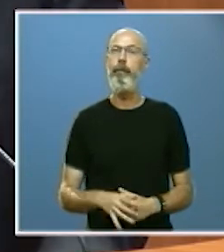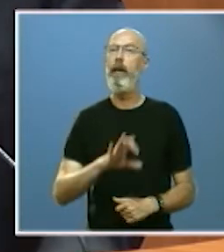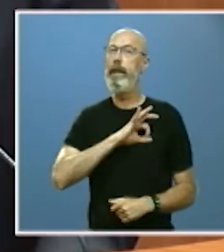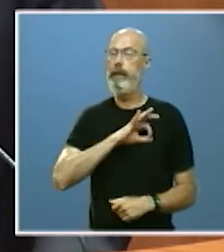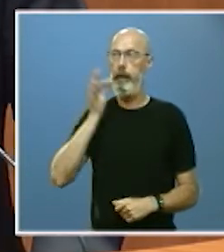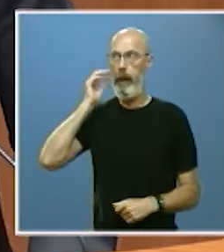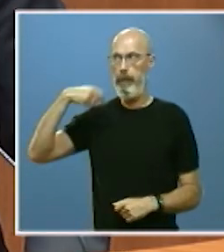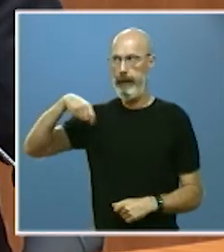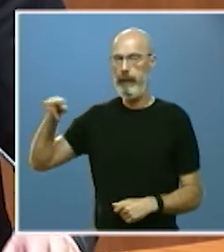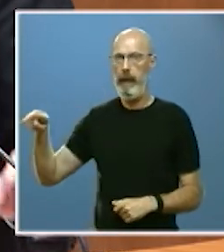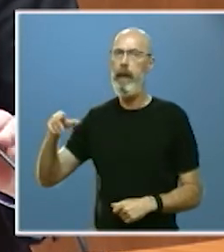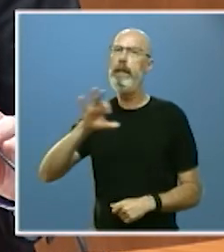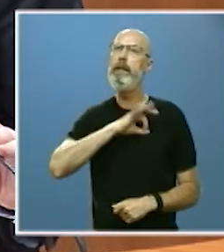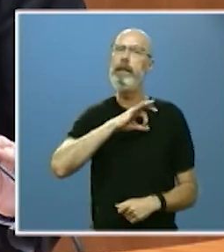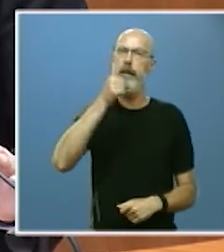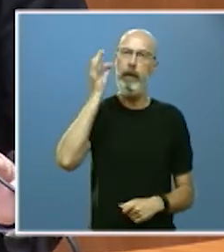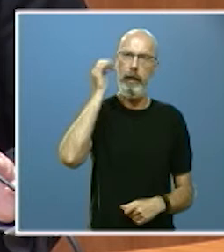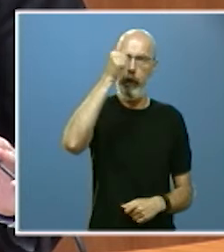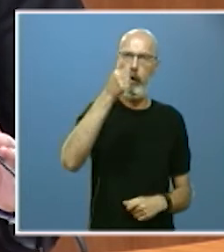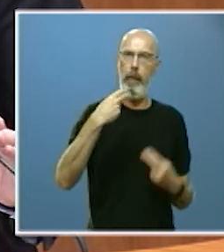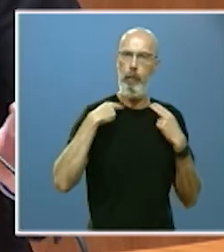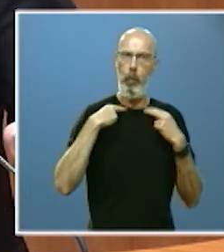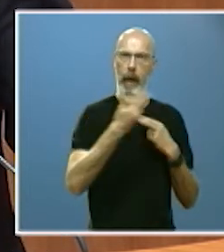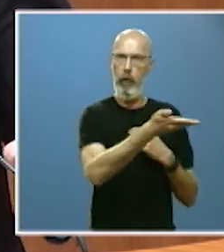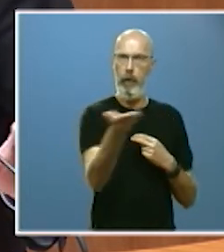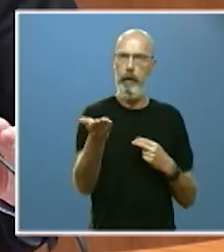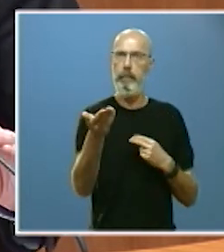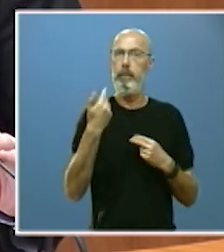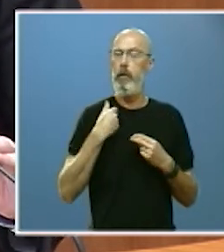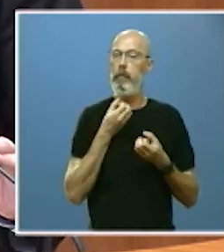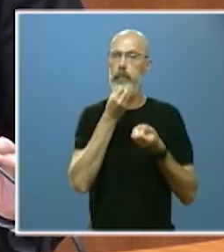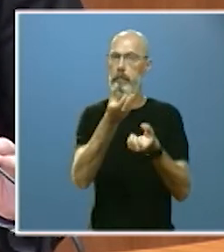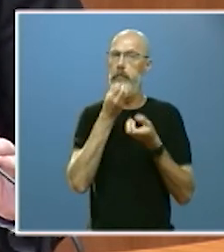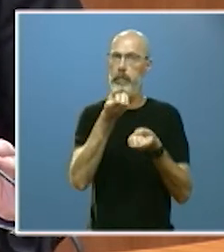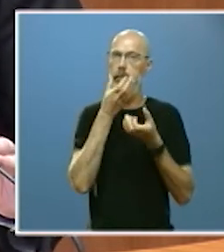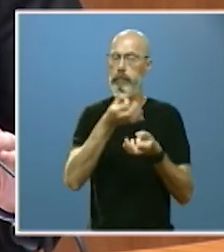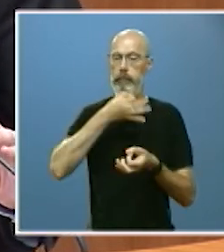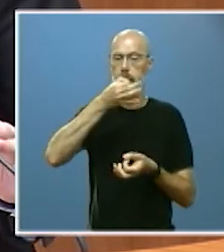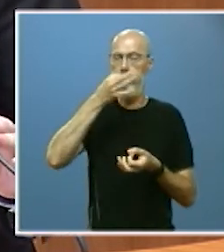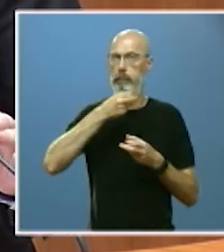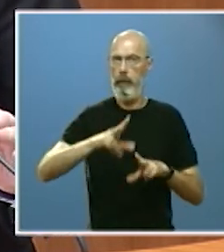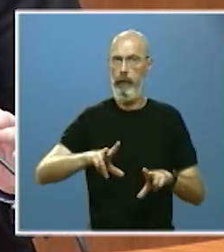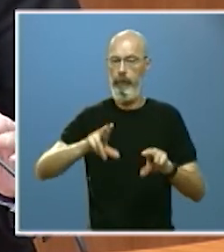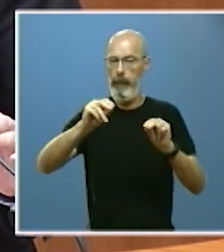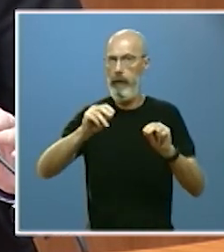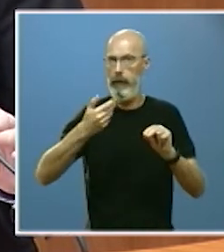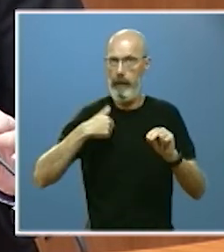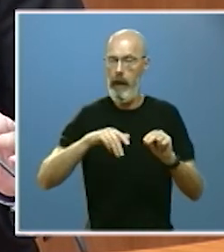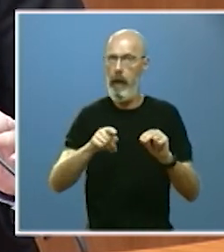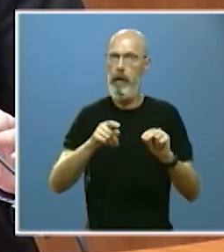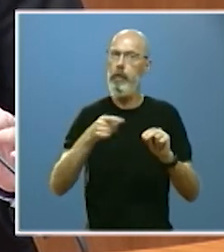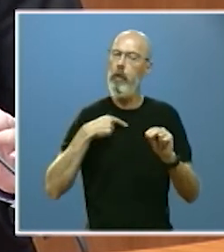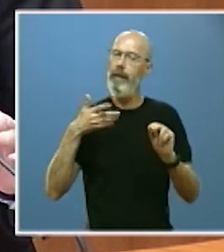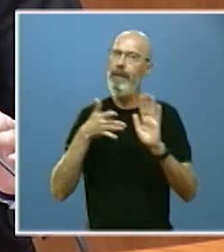señoras y señores procuradores hasta aquí esta intervención que ha pretendido exponer y